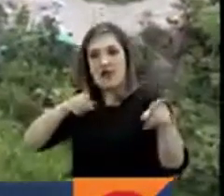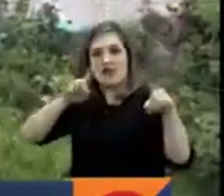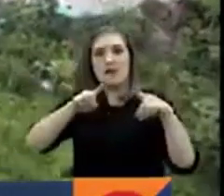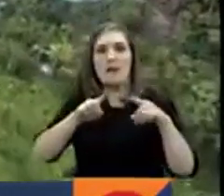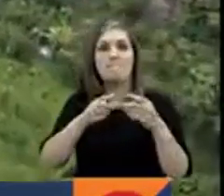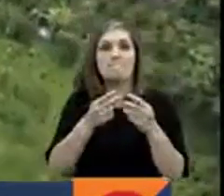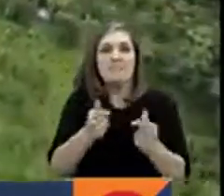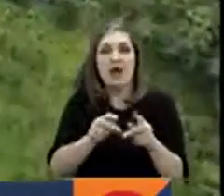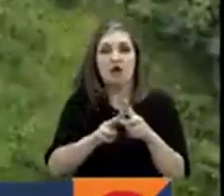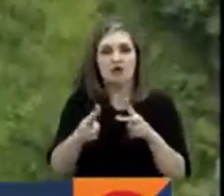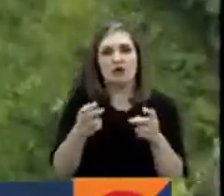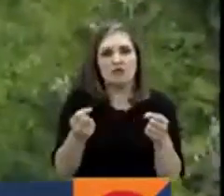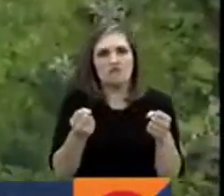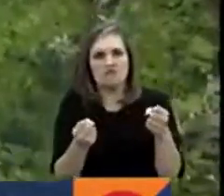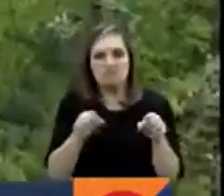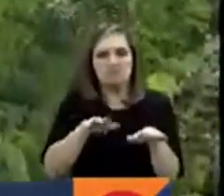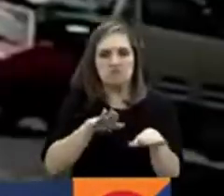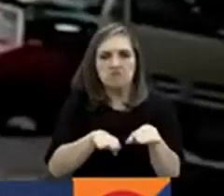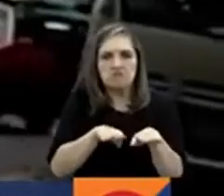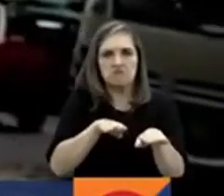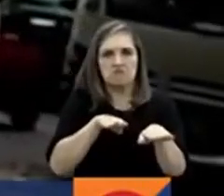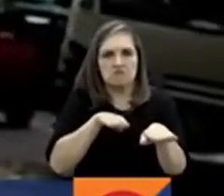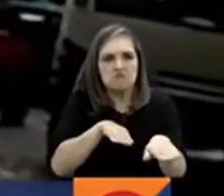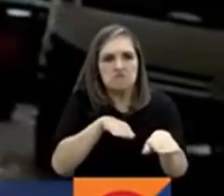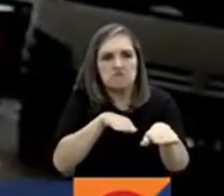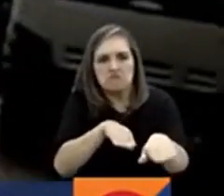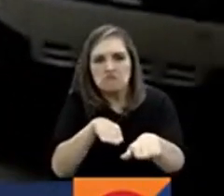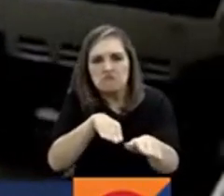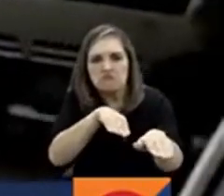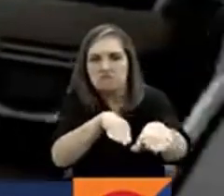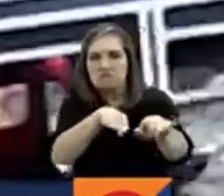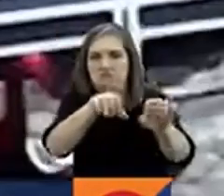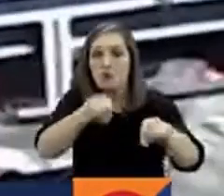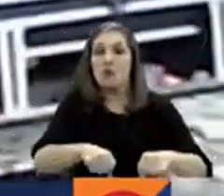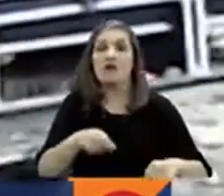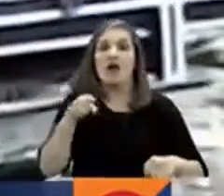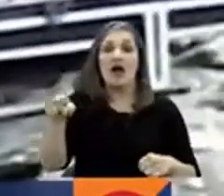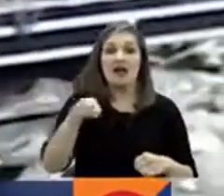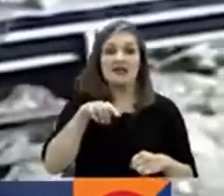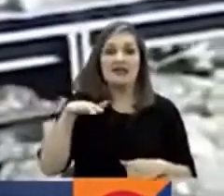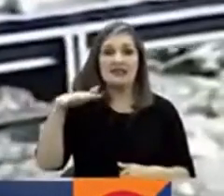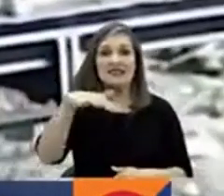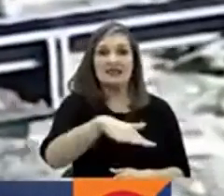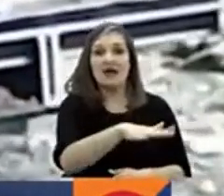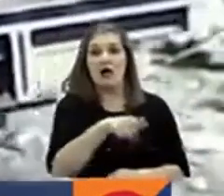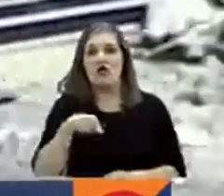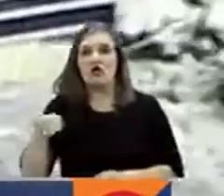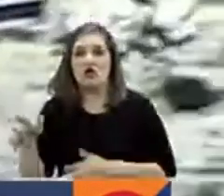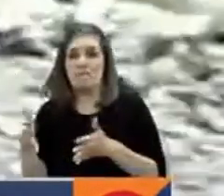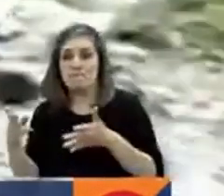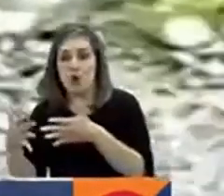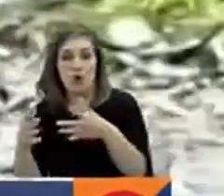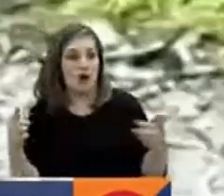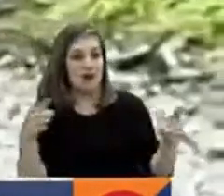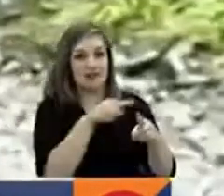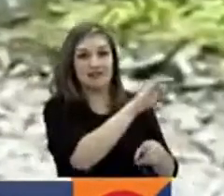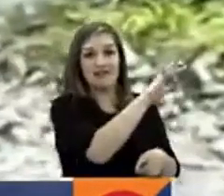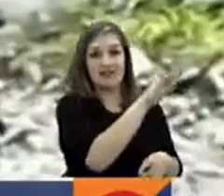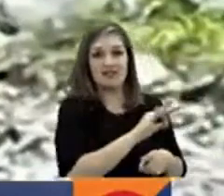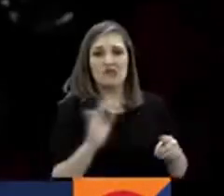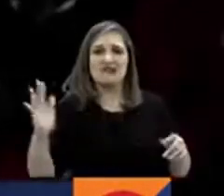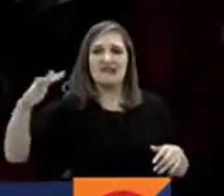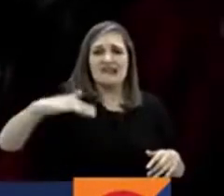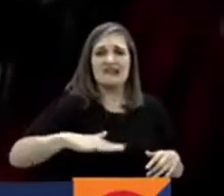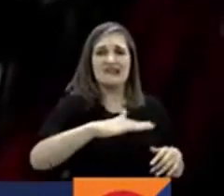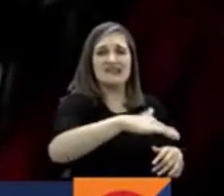velocidad y hacer frenados intermitentes. La condición en que se encuentra el eje carreteable Mocoa-San Francisco no solo presenta dificultades